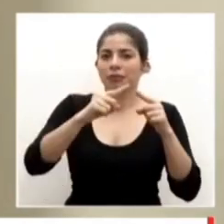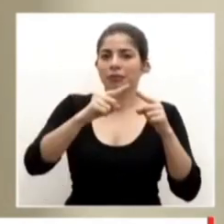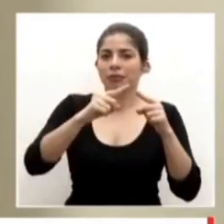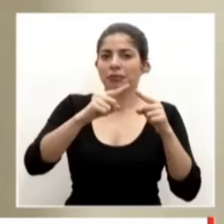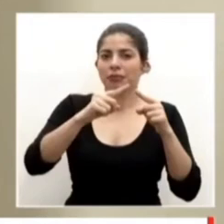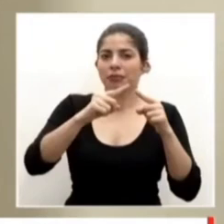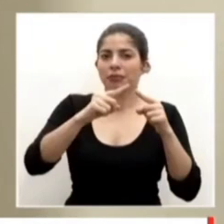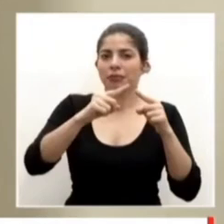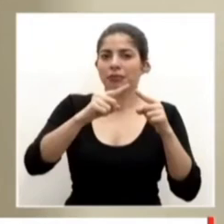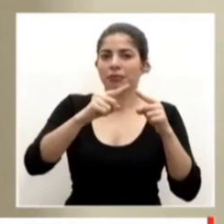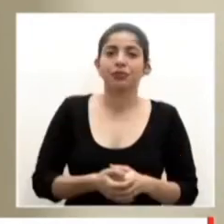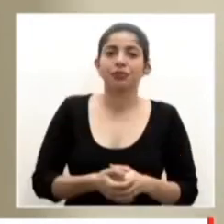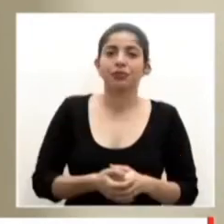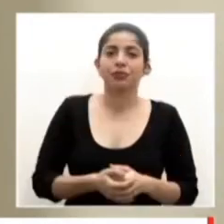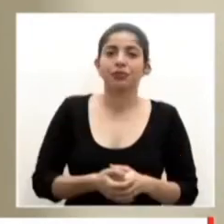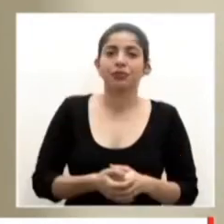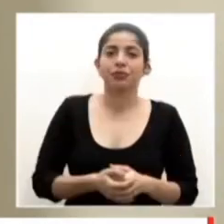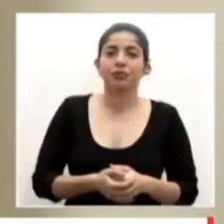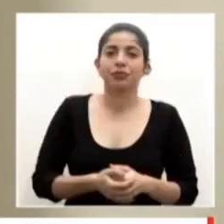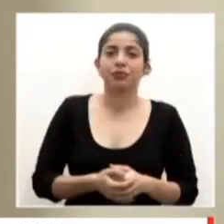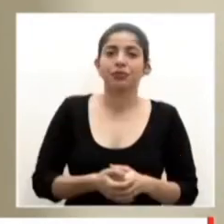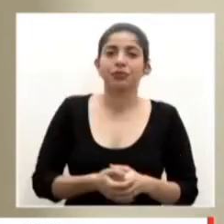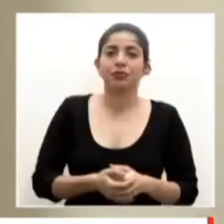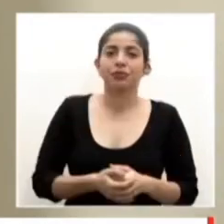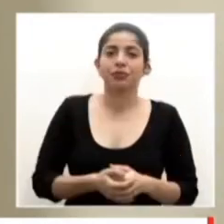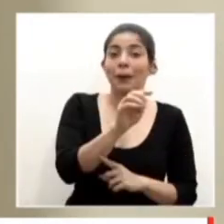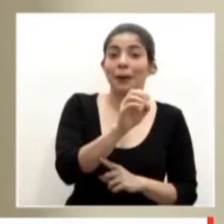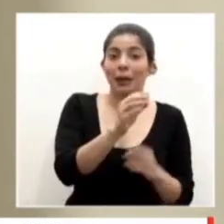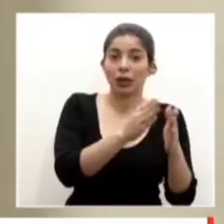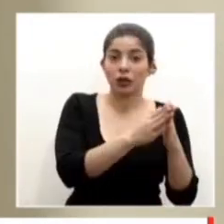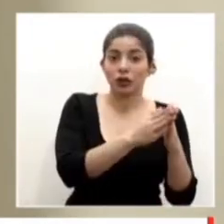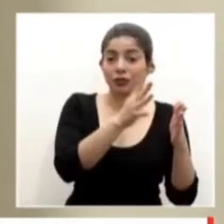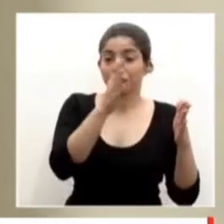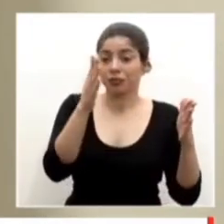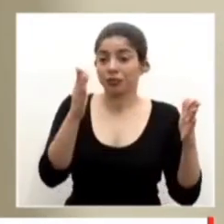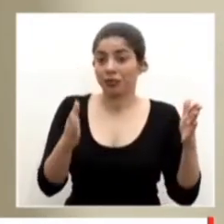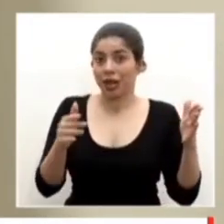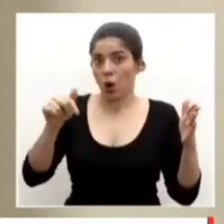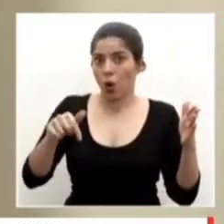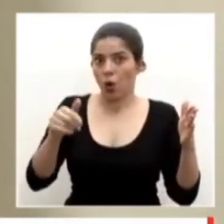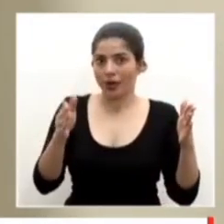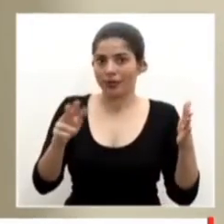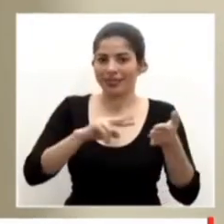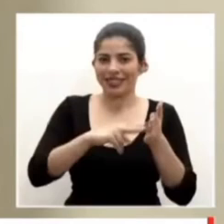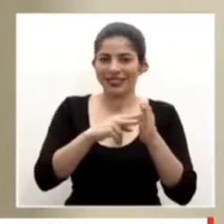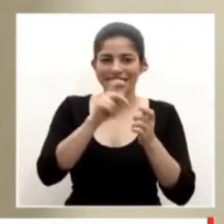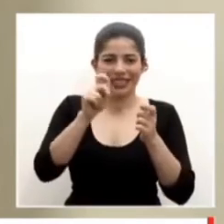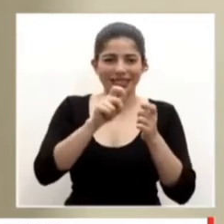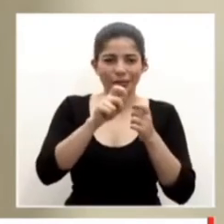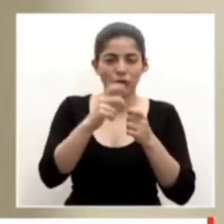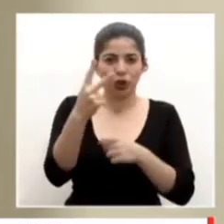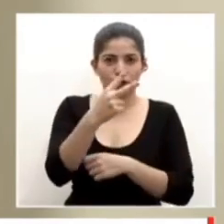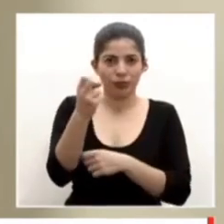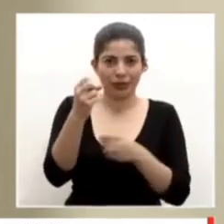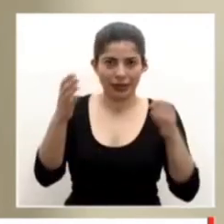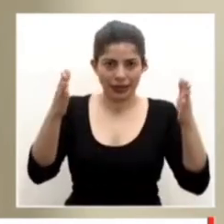Desde el 25 de marzo al día de hoy, o sea, exactamente dos meses,